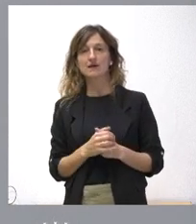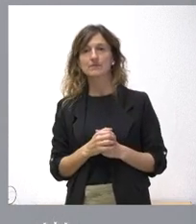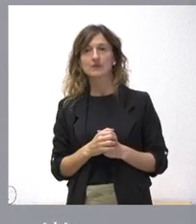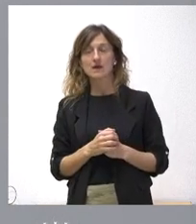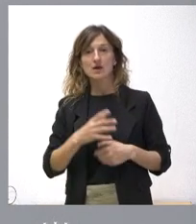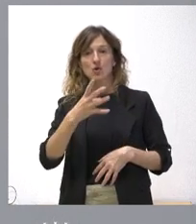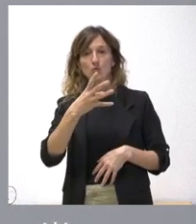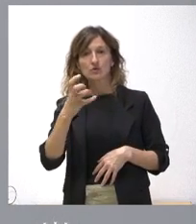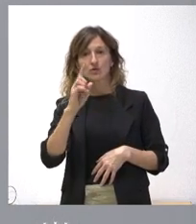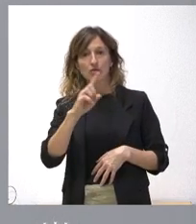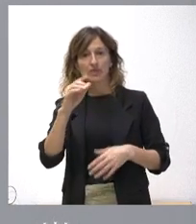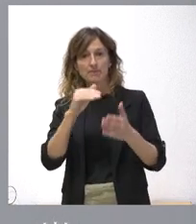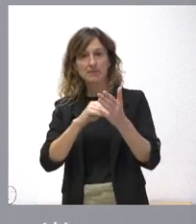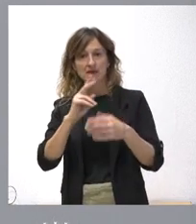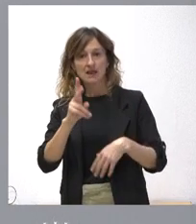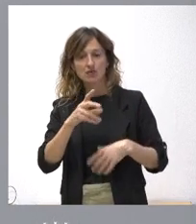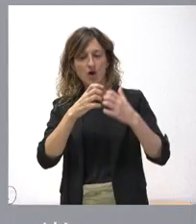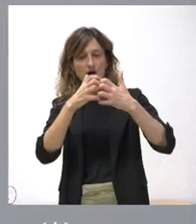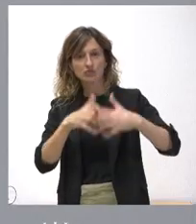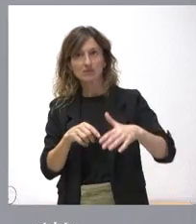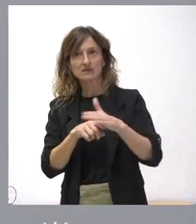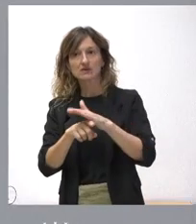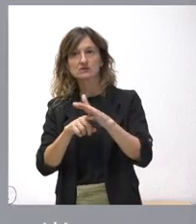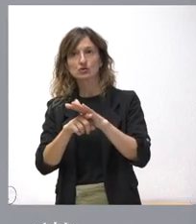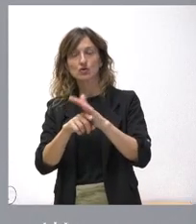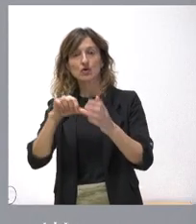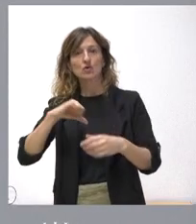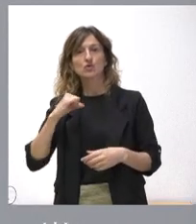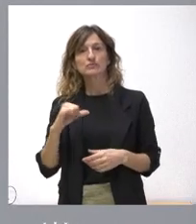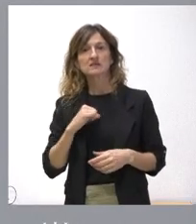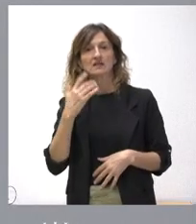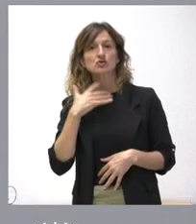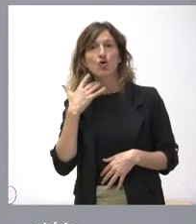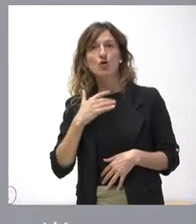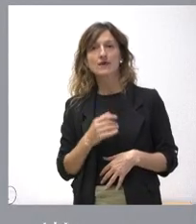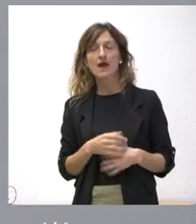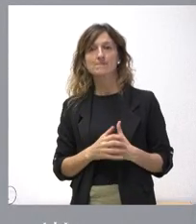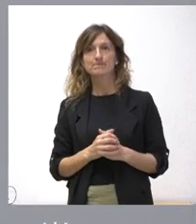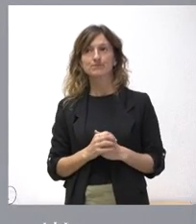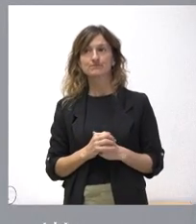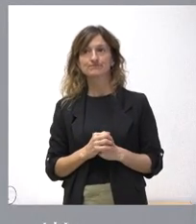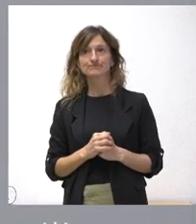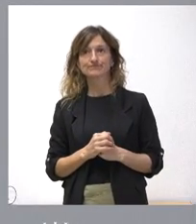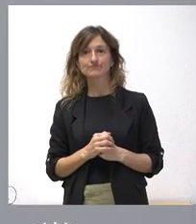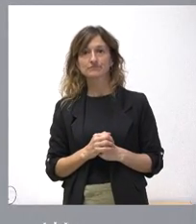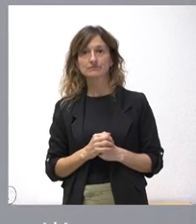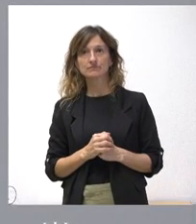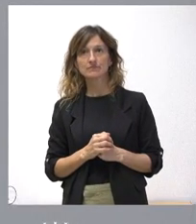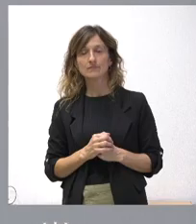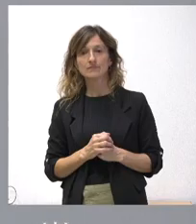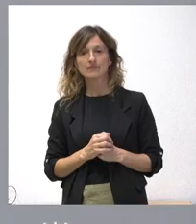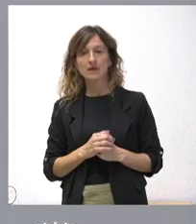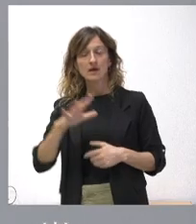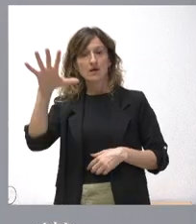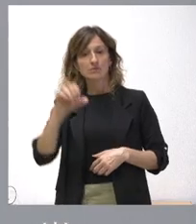411.000 euros para automatizar la gestión en el almacén del Complejo Asistencial Universitario de Soria. Es la adquisición de un